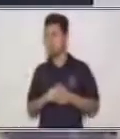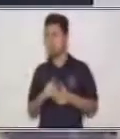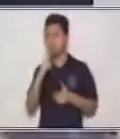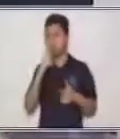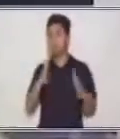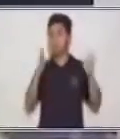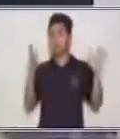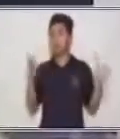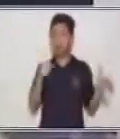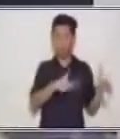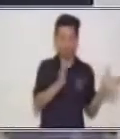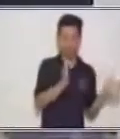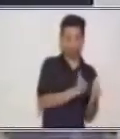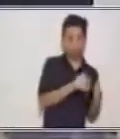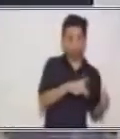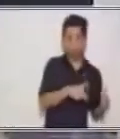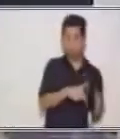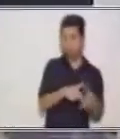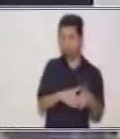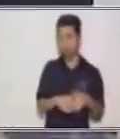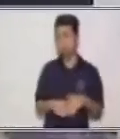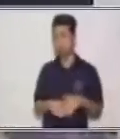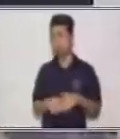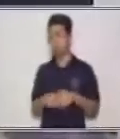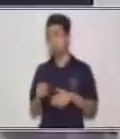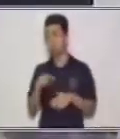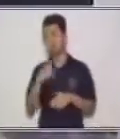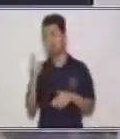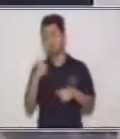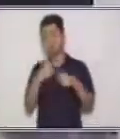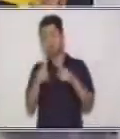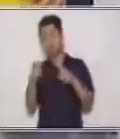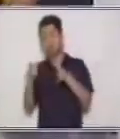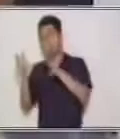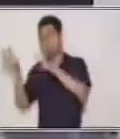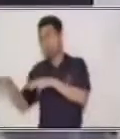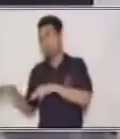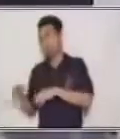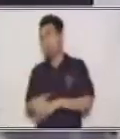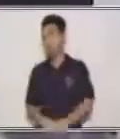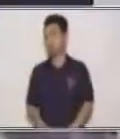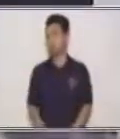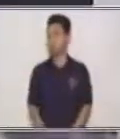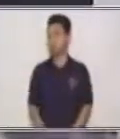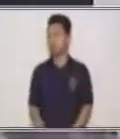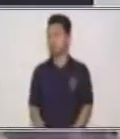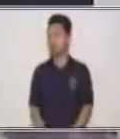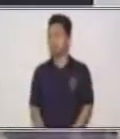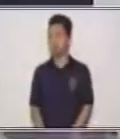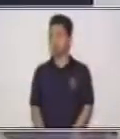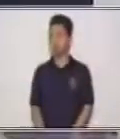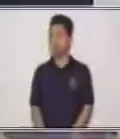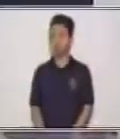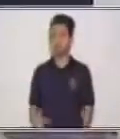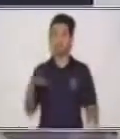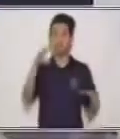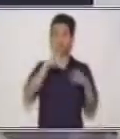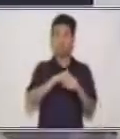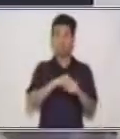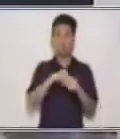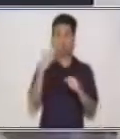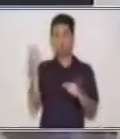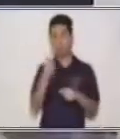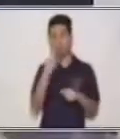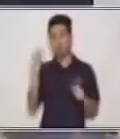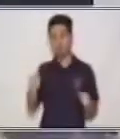el más grande con los pequeños para que quede ordenado. Y este otro aquí. Y entonces decimos, guardo todo